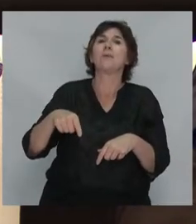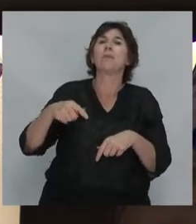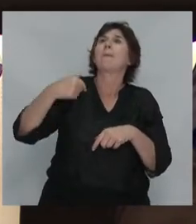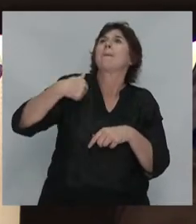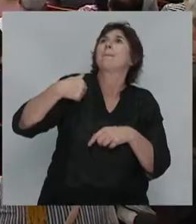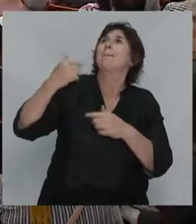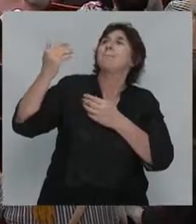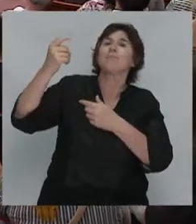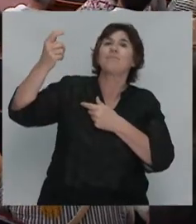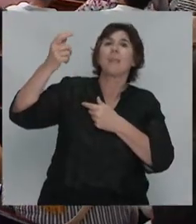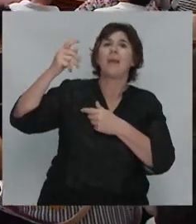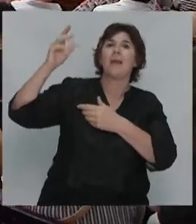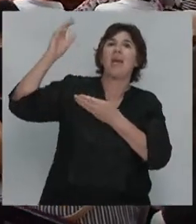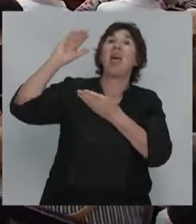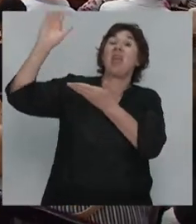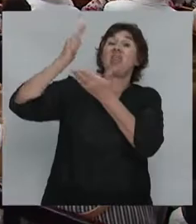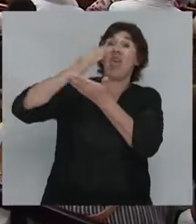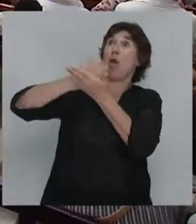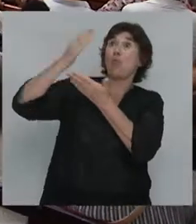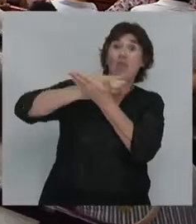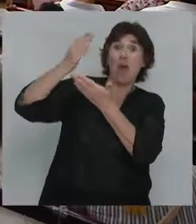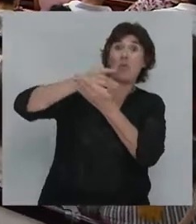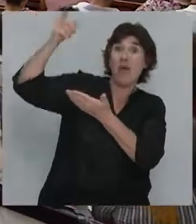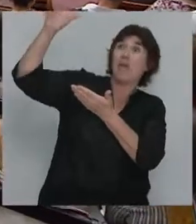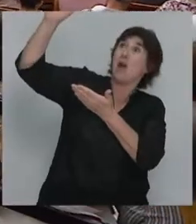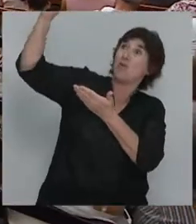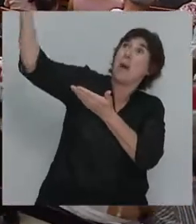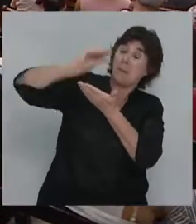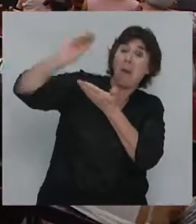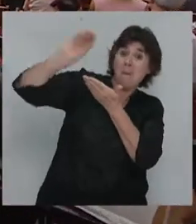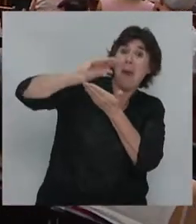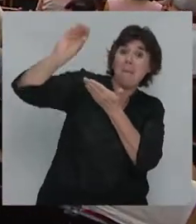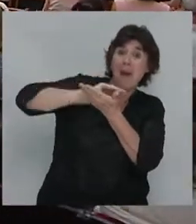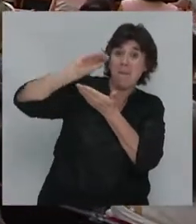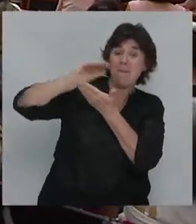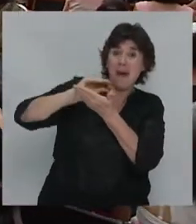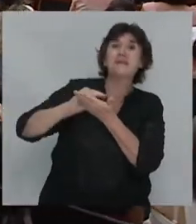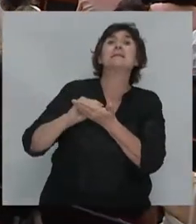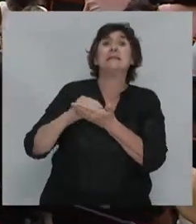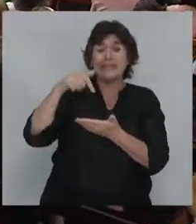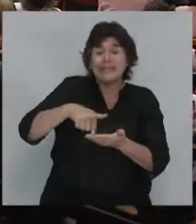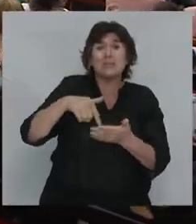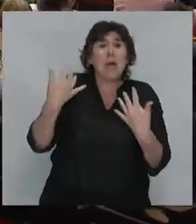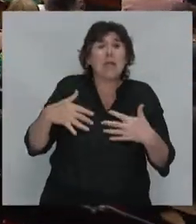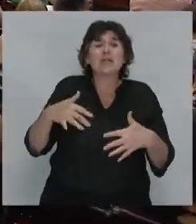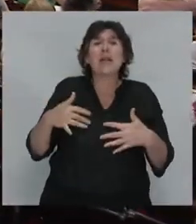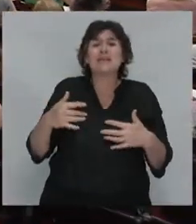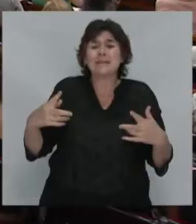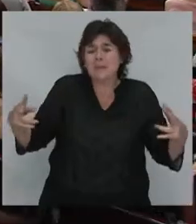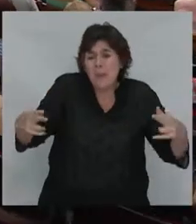ahorro al mundo, que produce uno de los desajustes más graves en nuestra economía, que ha